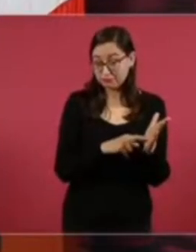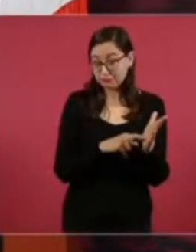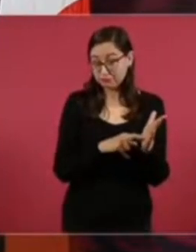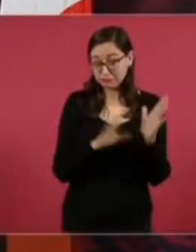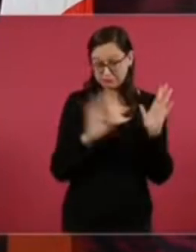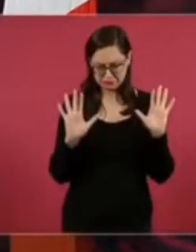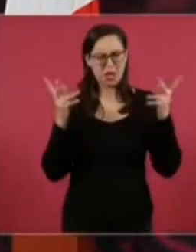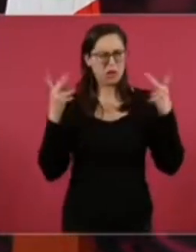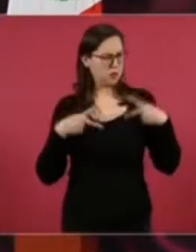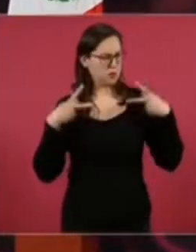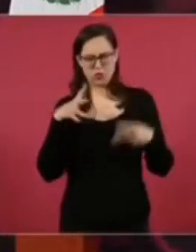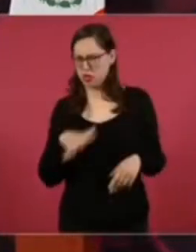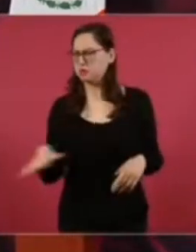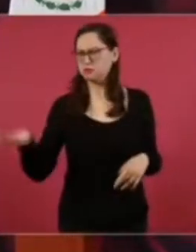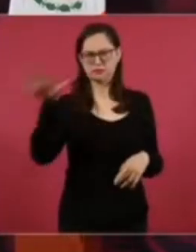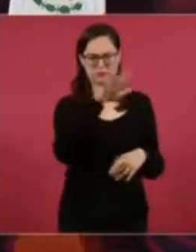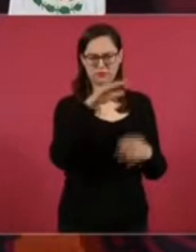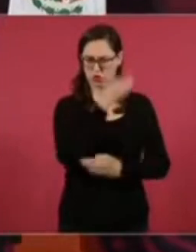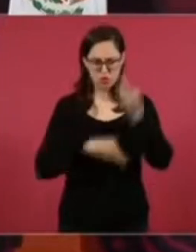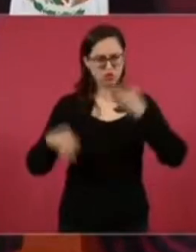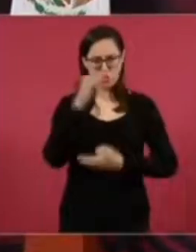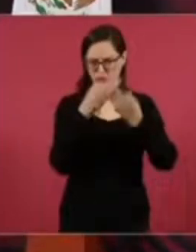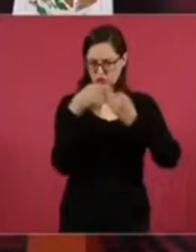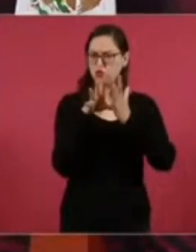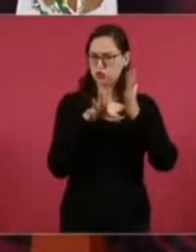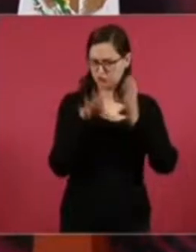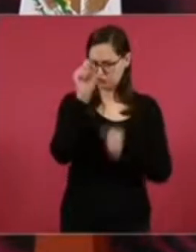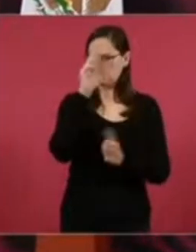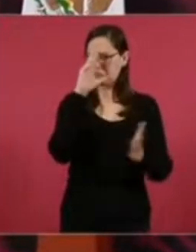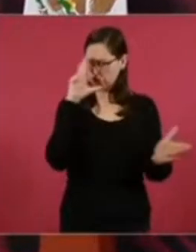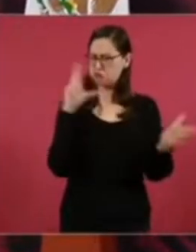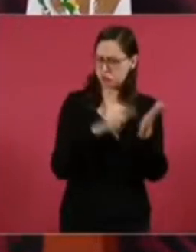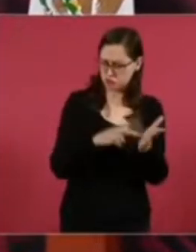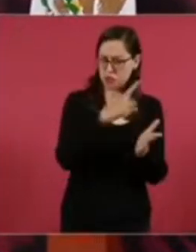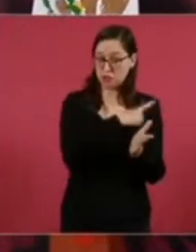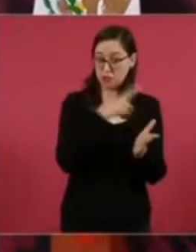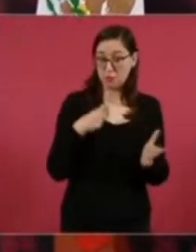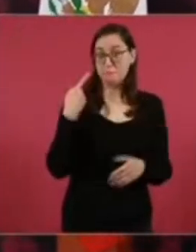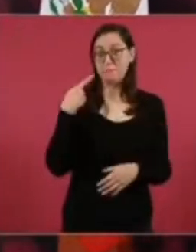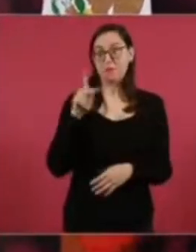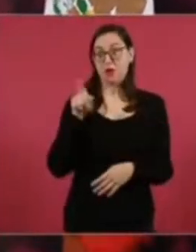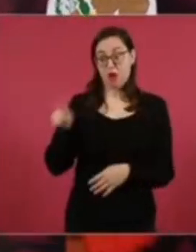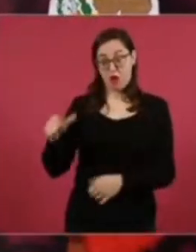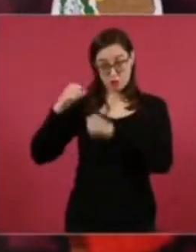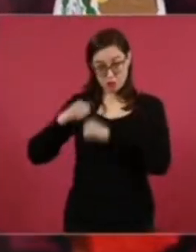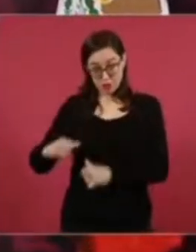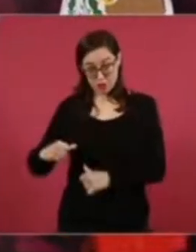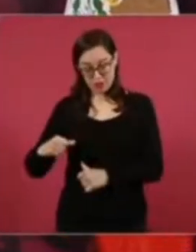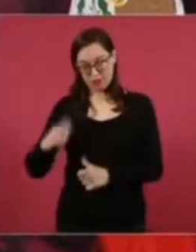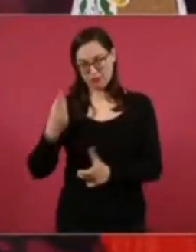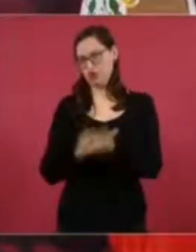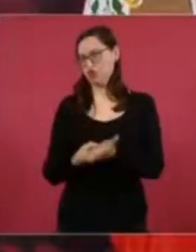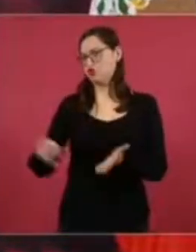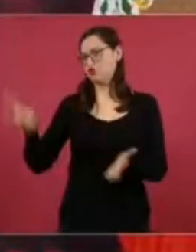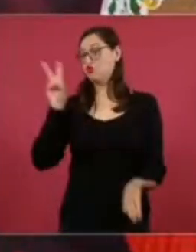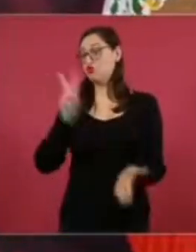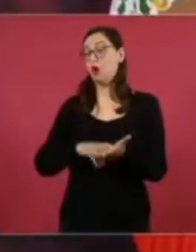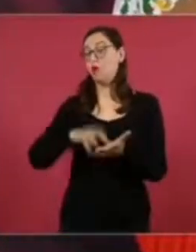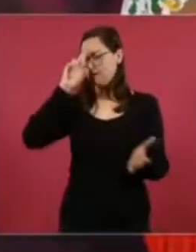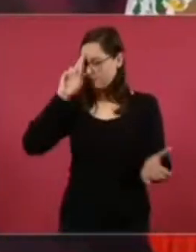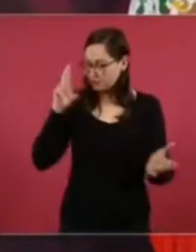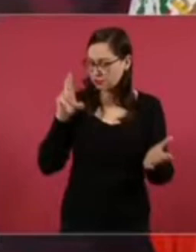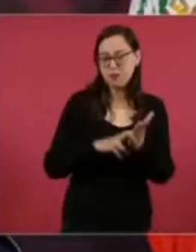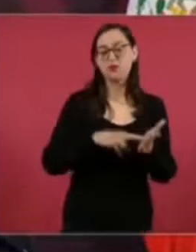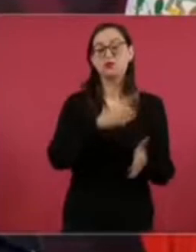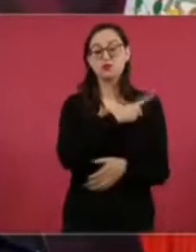Todos los ciudadanos tenemos que respetar la Constitución, pero las autoridades estamos más obligados